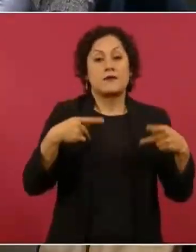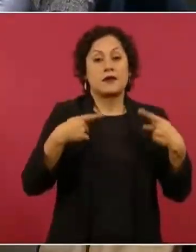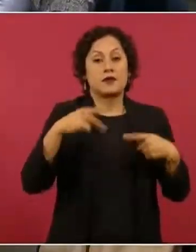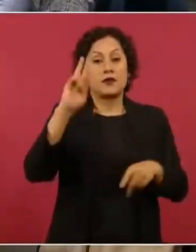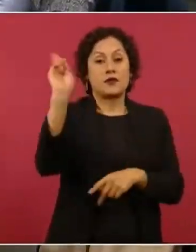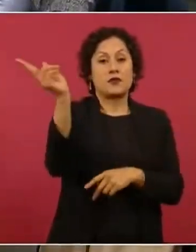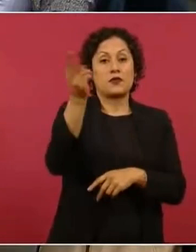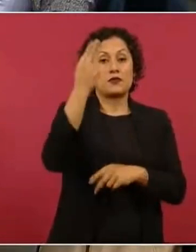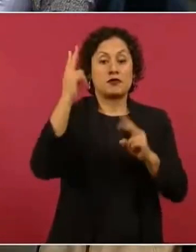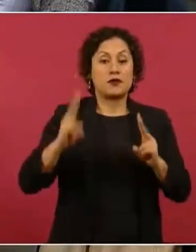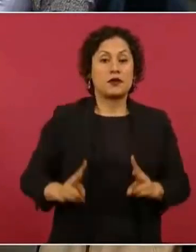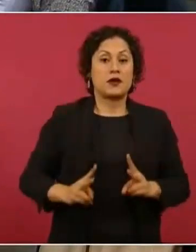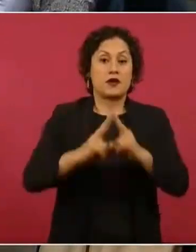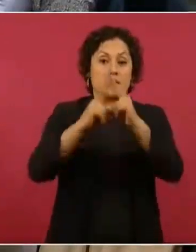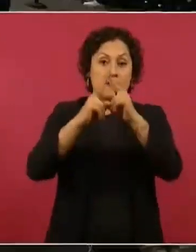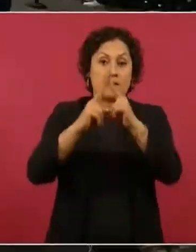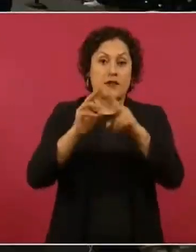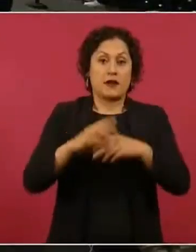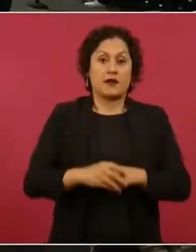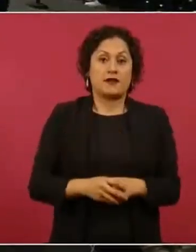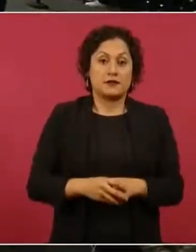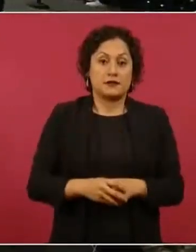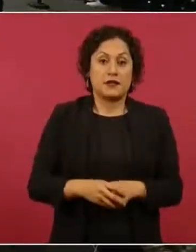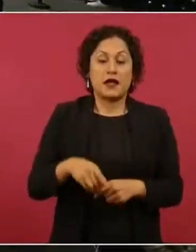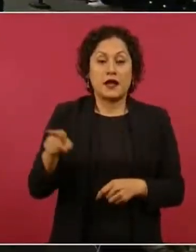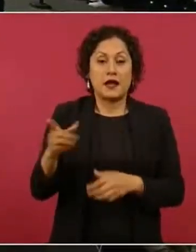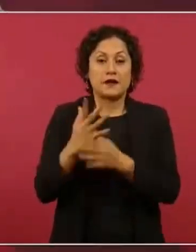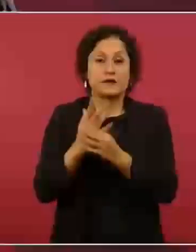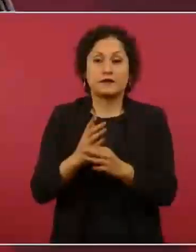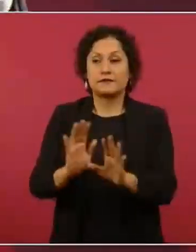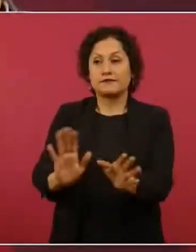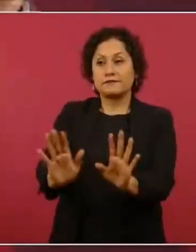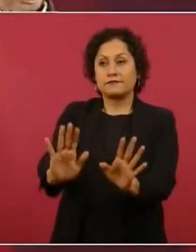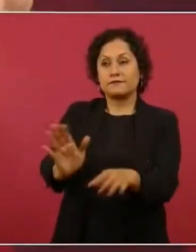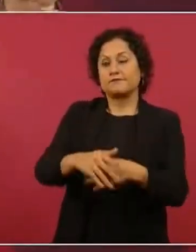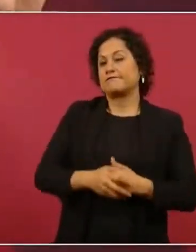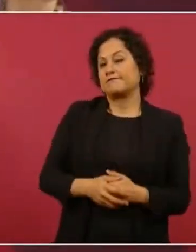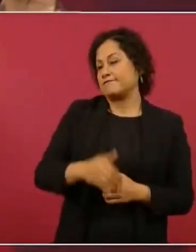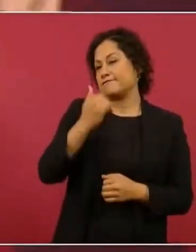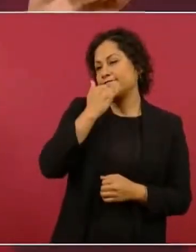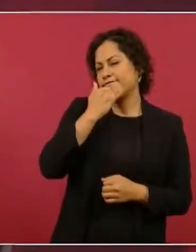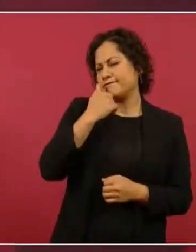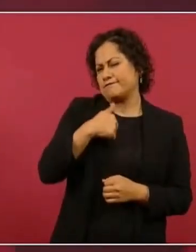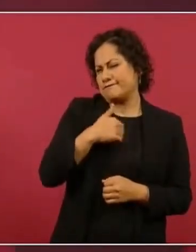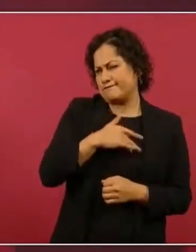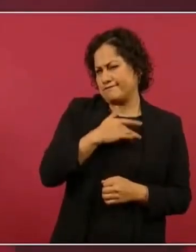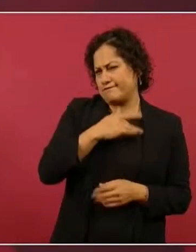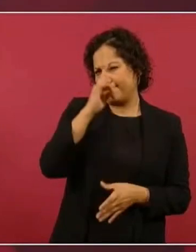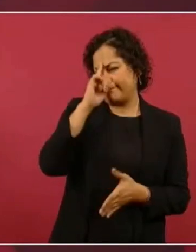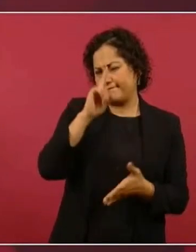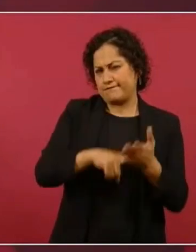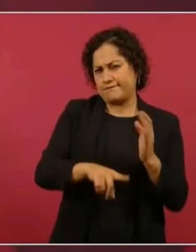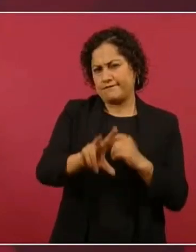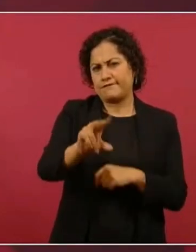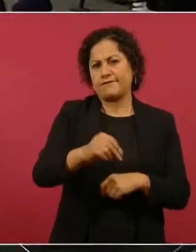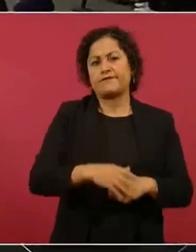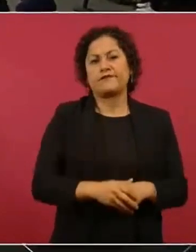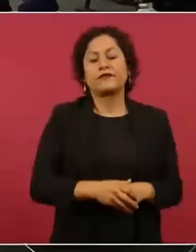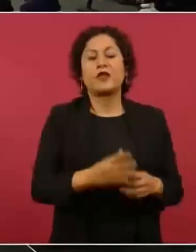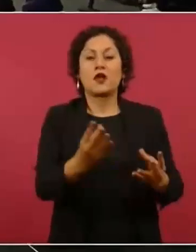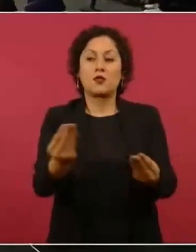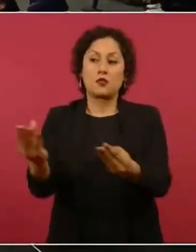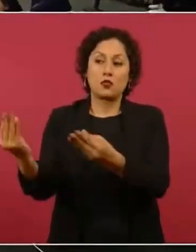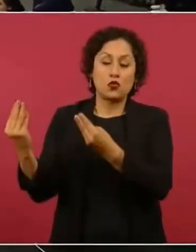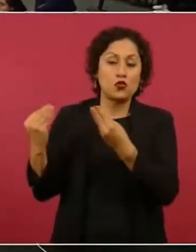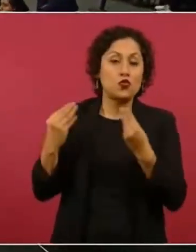París de la Sorbona. No, no. La Sorbona no le creo mucho. Bueno. Y hay muchas voces.